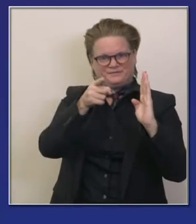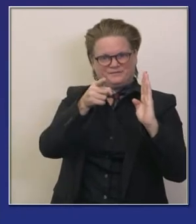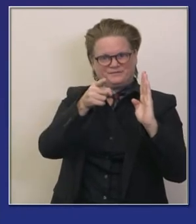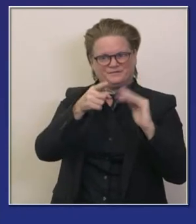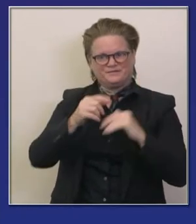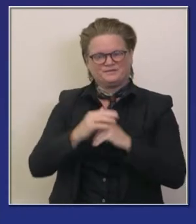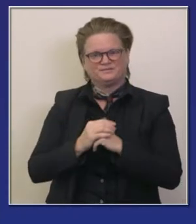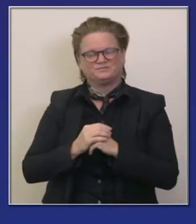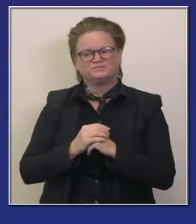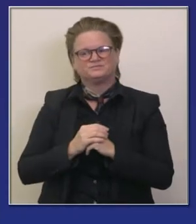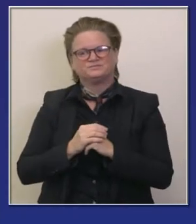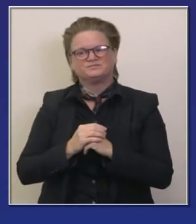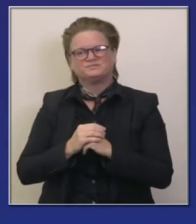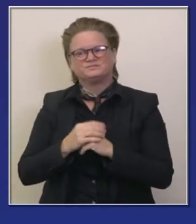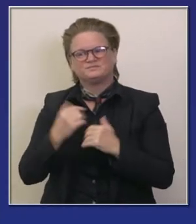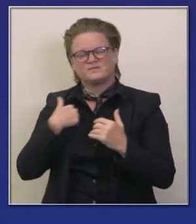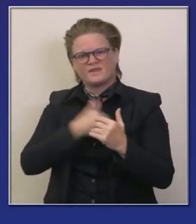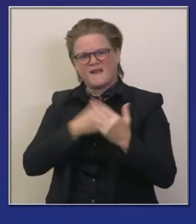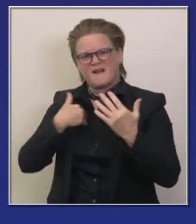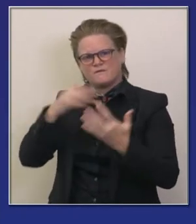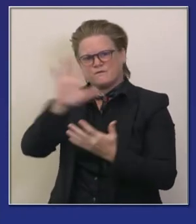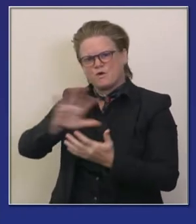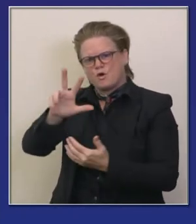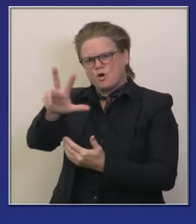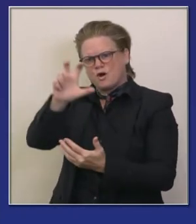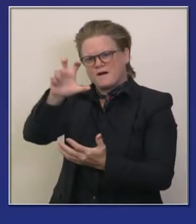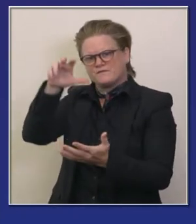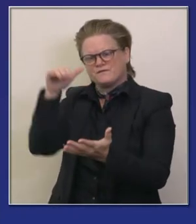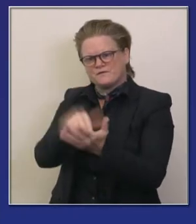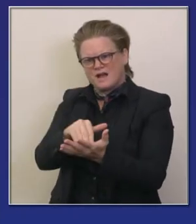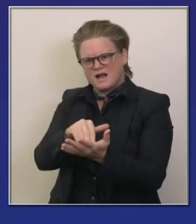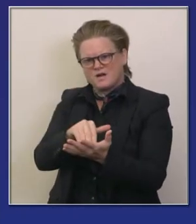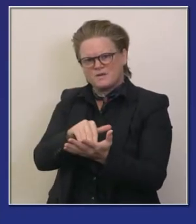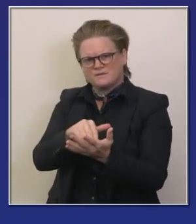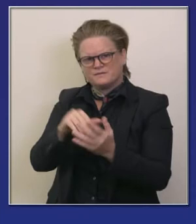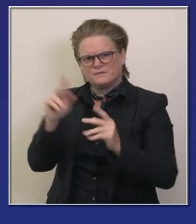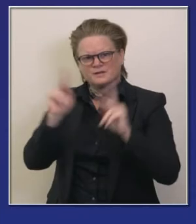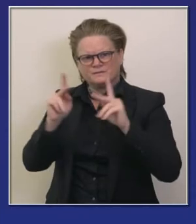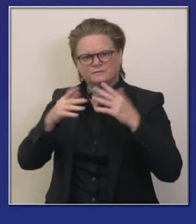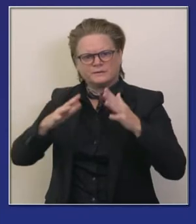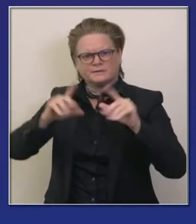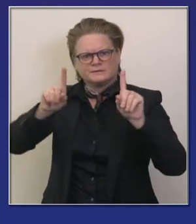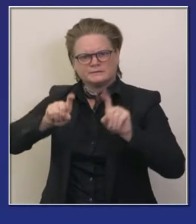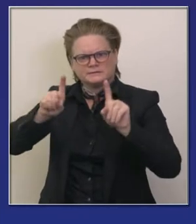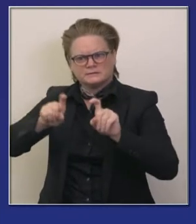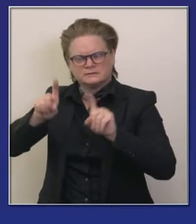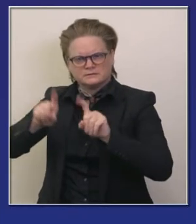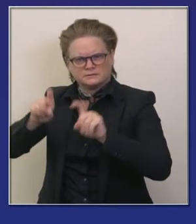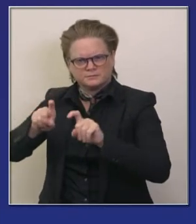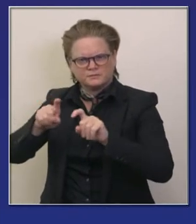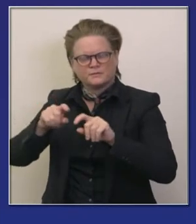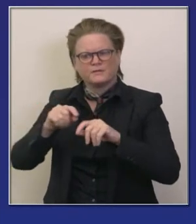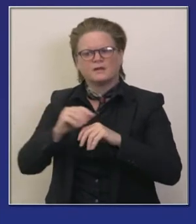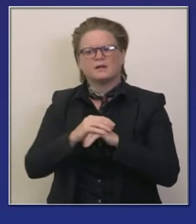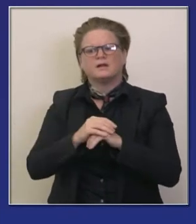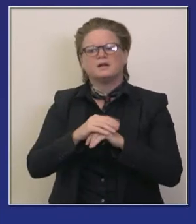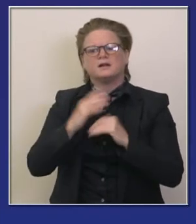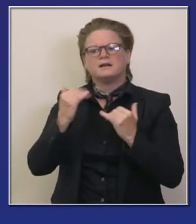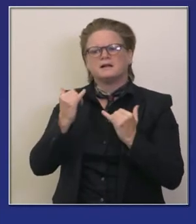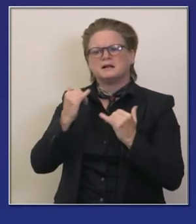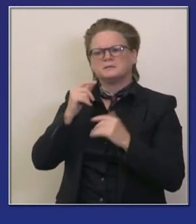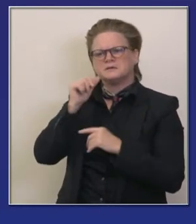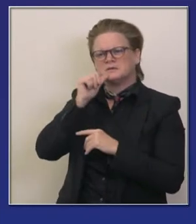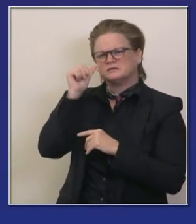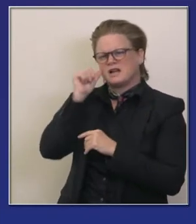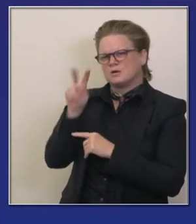en un periodo de 24 horas ahora el promedio diario en los últimos siete días poco menos de 210 mil